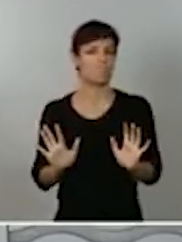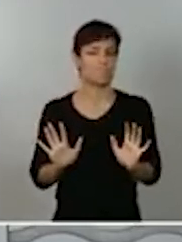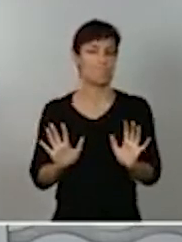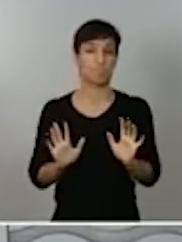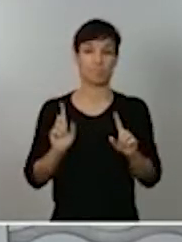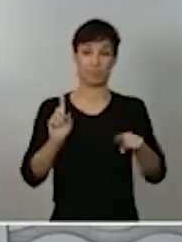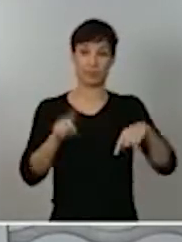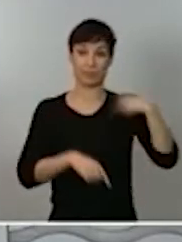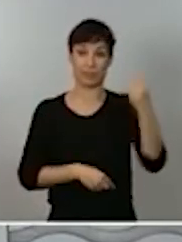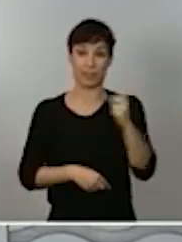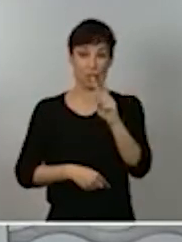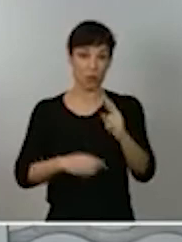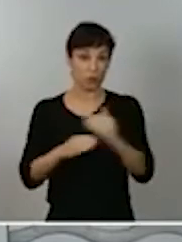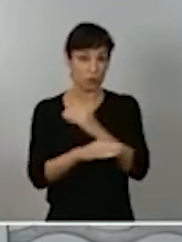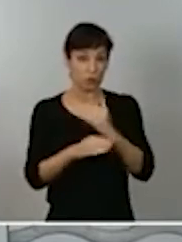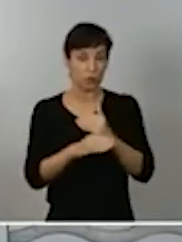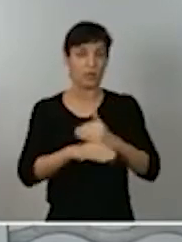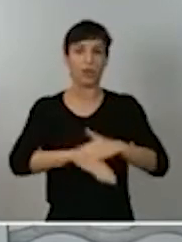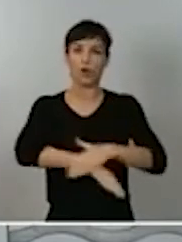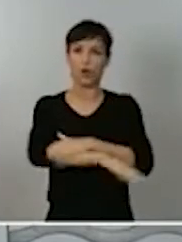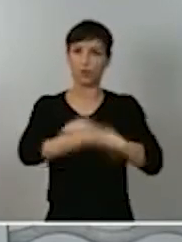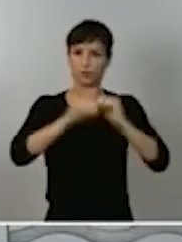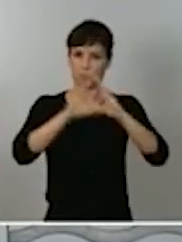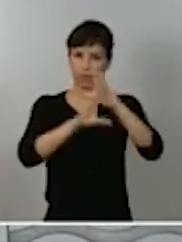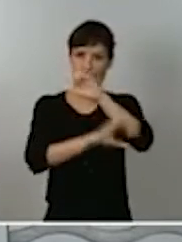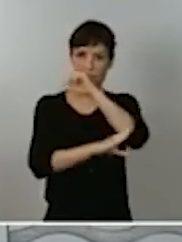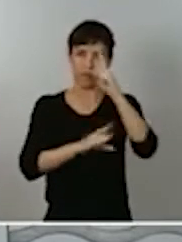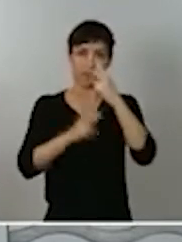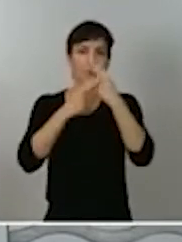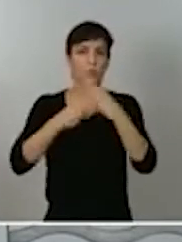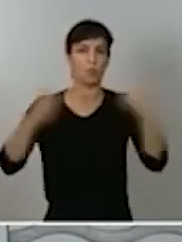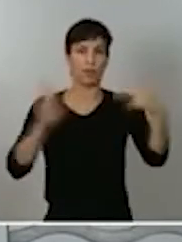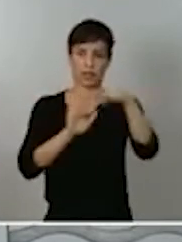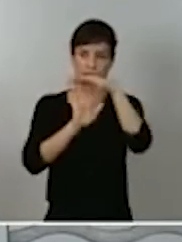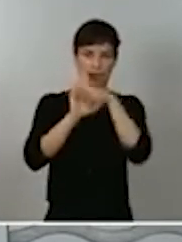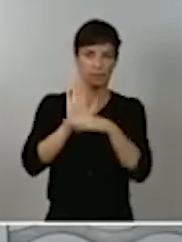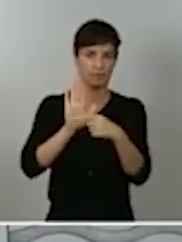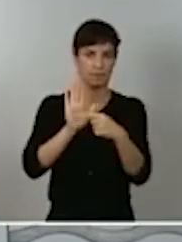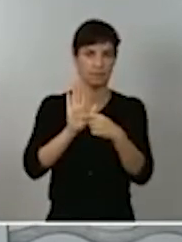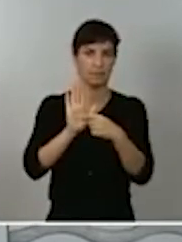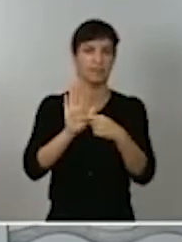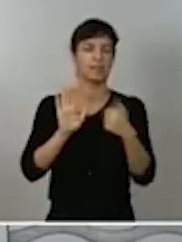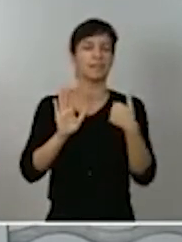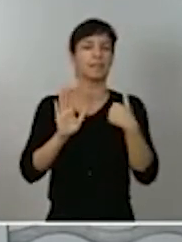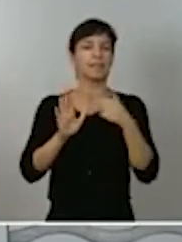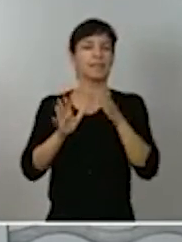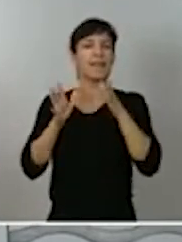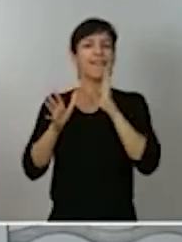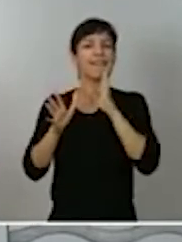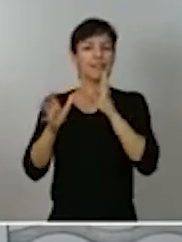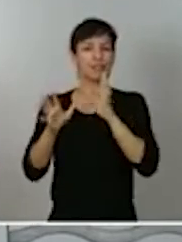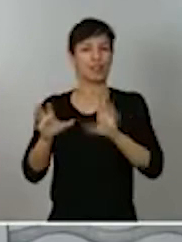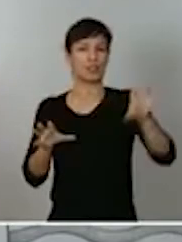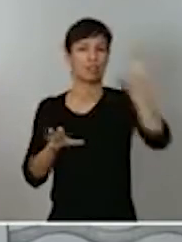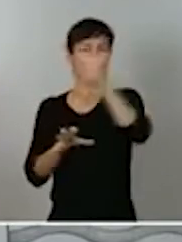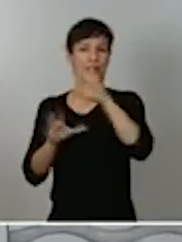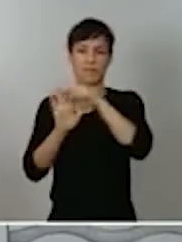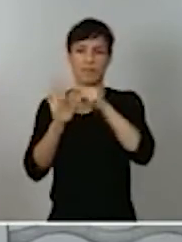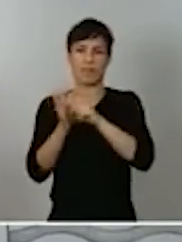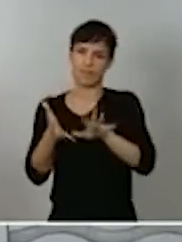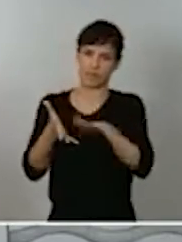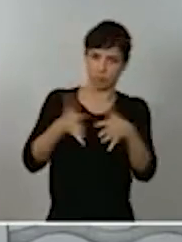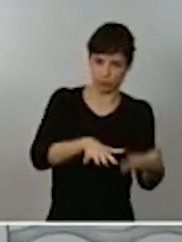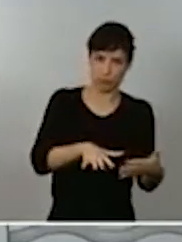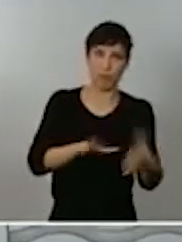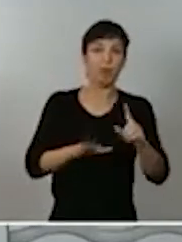publicó la orden por la que se aplican las medidas acordadas en el Consejo Interterritorial, aunque también anunció un recurso